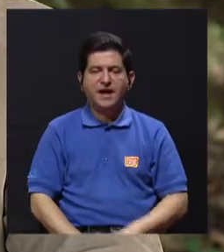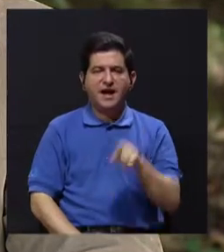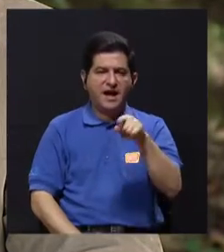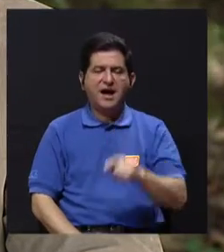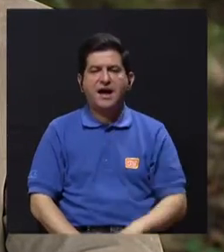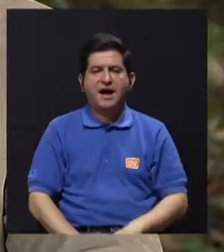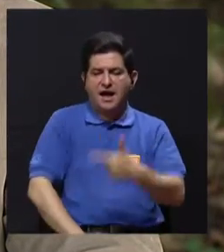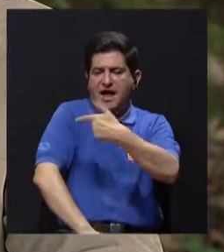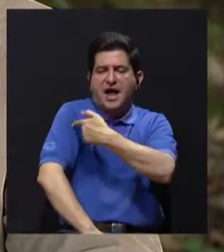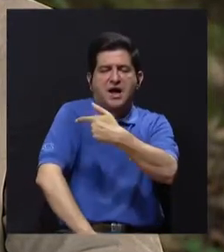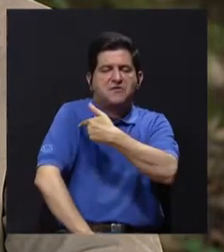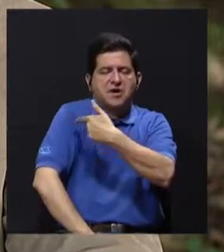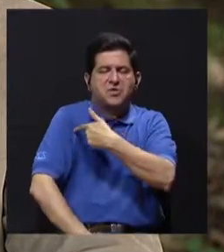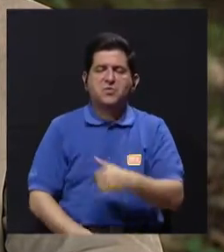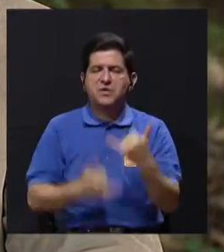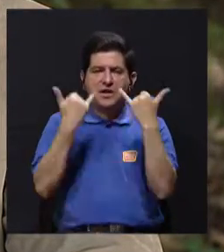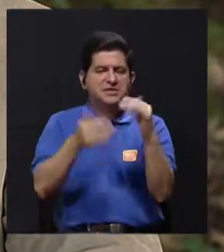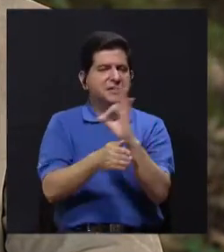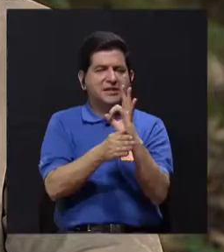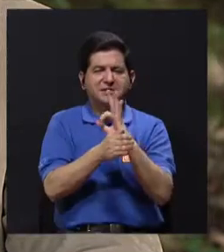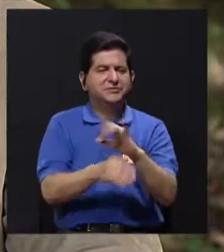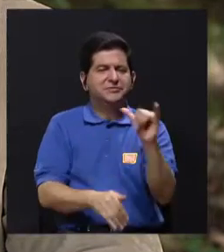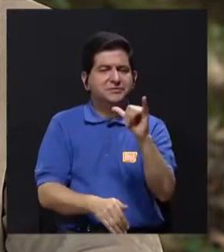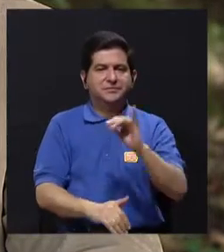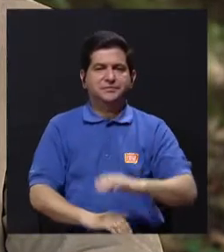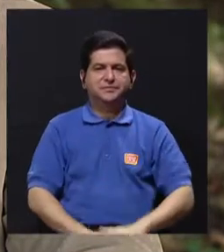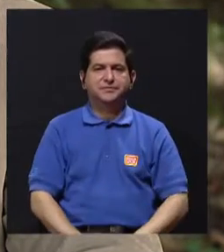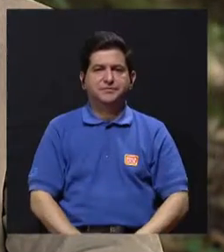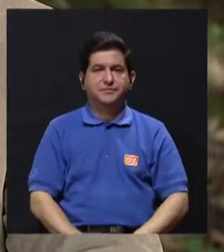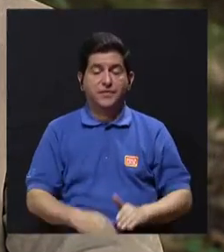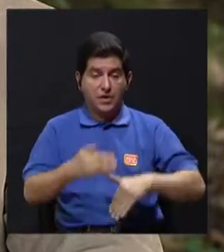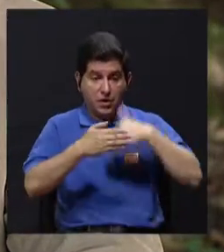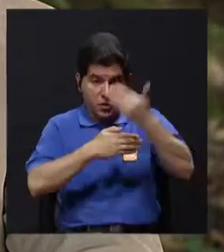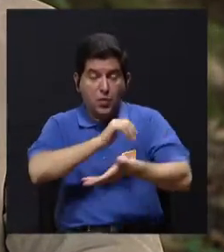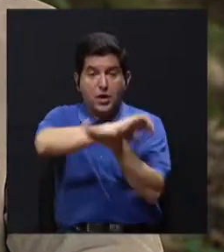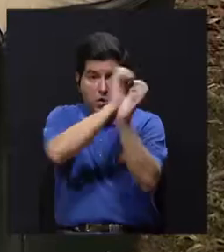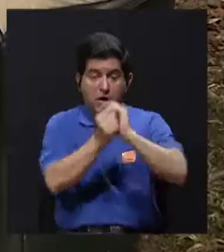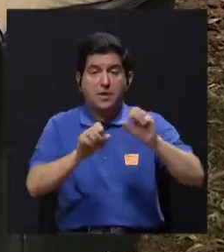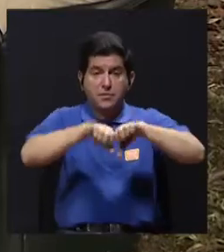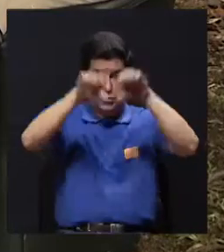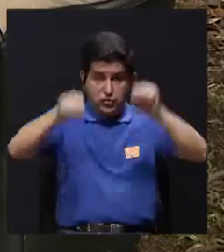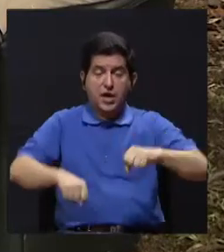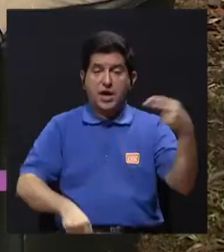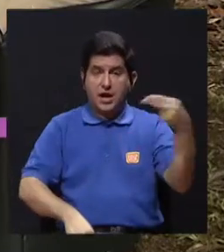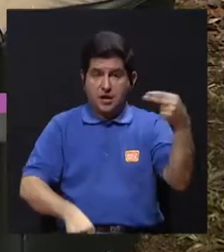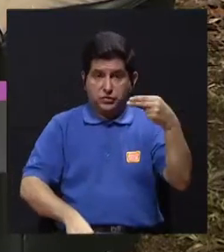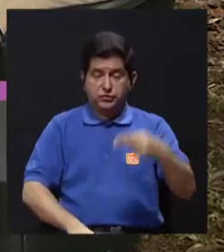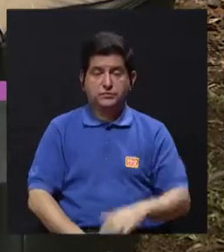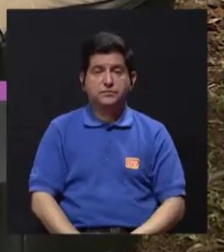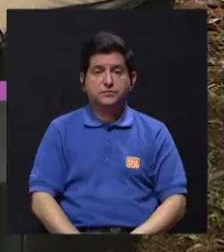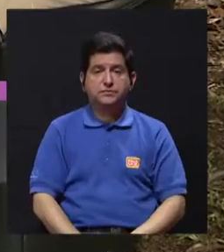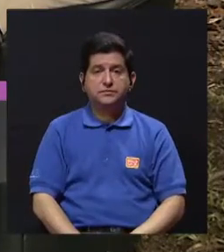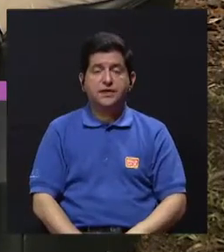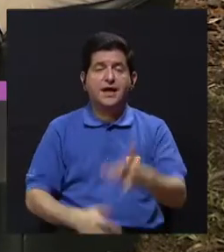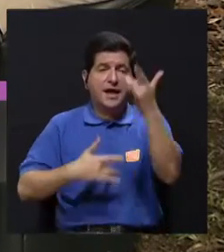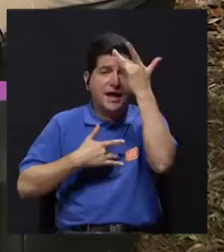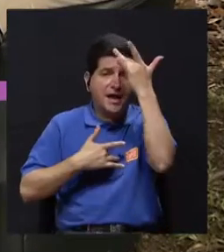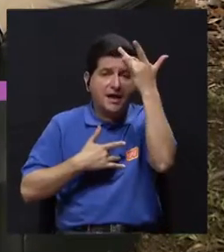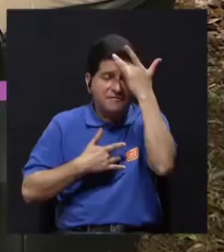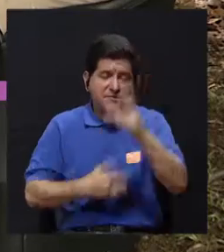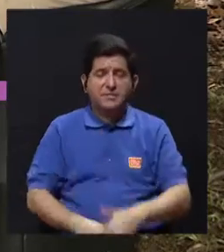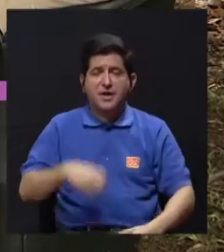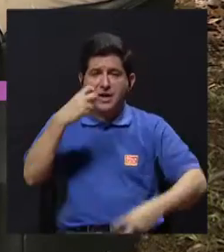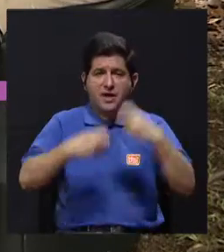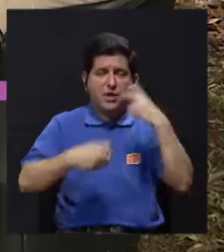por ejemplo, más resistentes a la acción de las vacunas con el paso del tiempo. Luego, también van a haber cambios en el sistema hormonal.